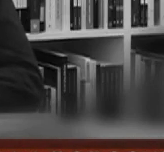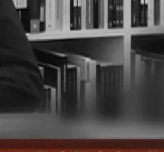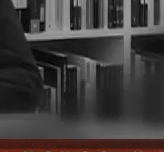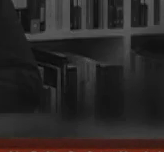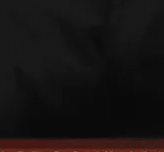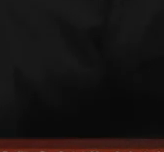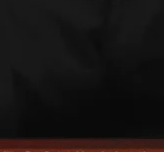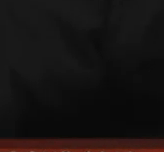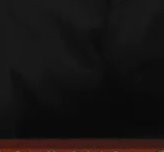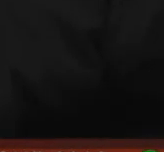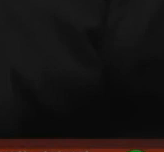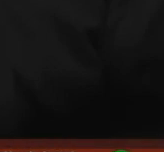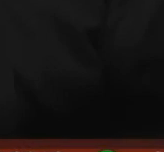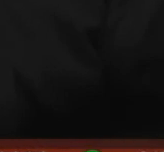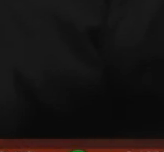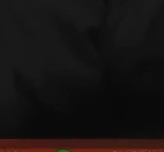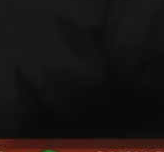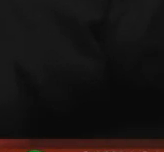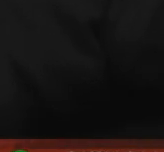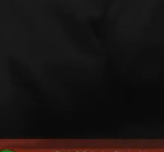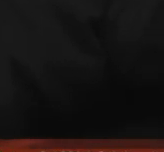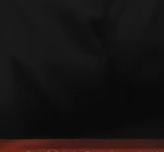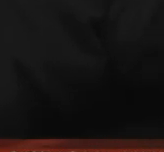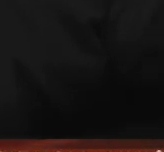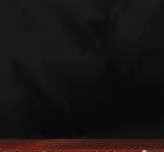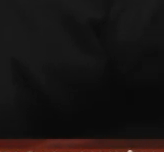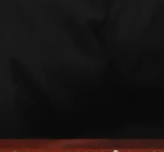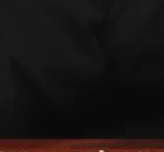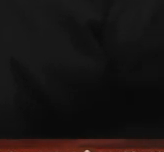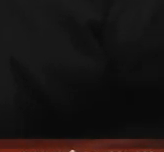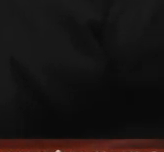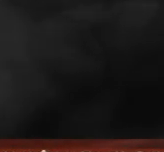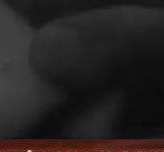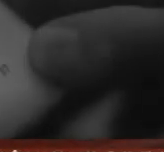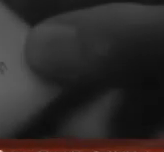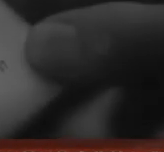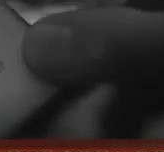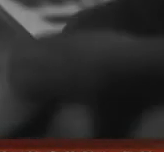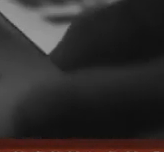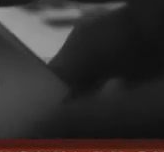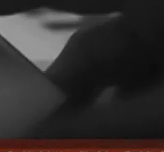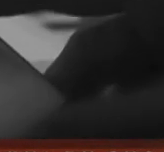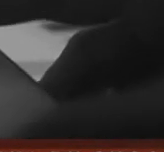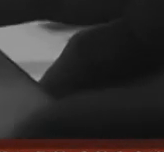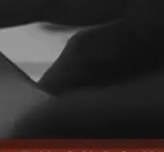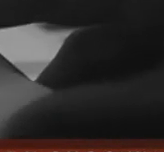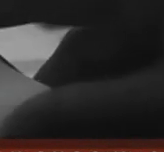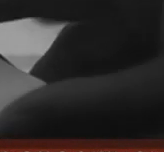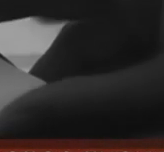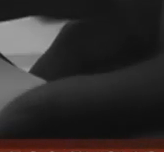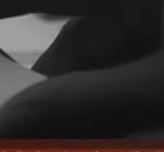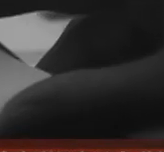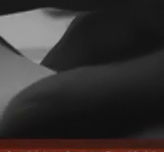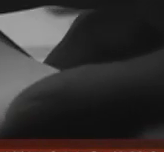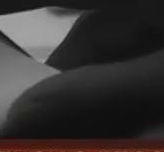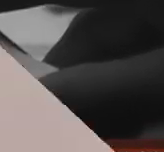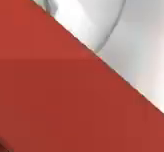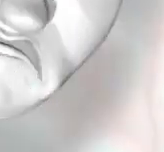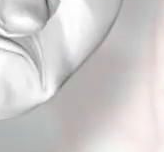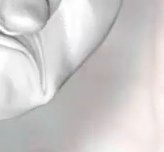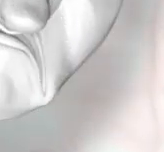capitalino. Además, editará una antología de narrativa breve del autor. Para México al Día, Rufino Enríquez González.